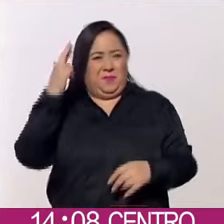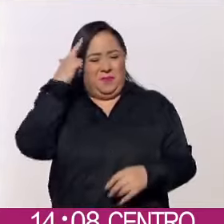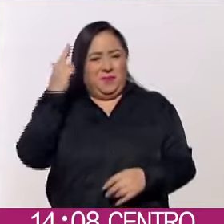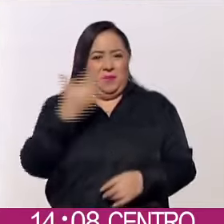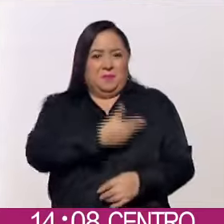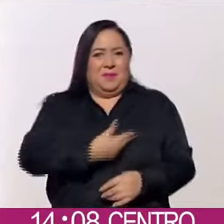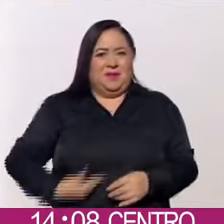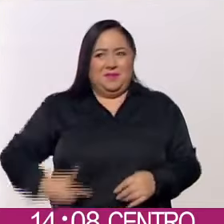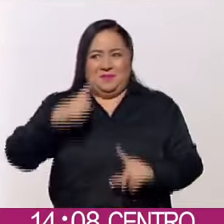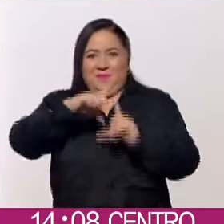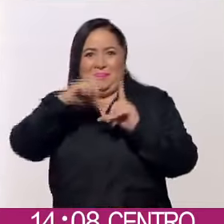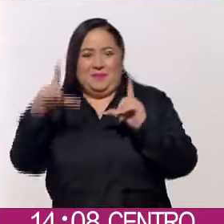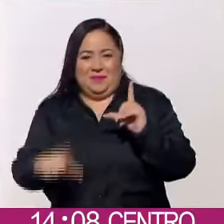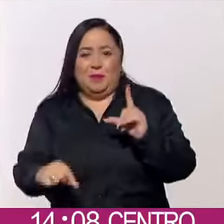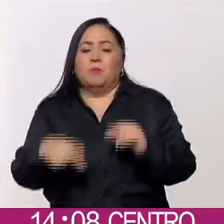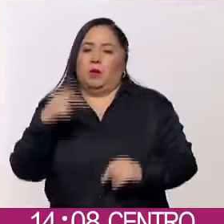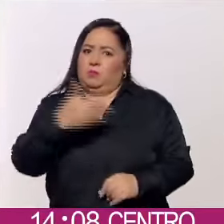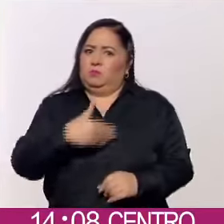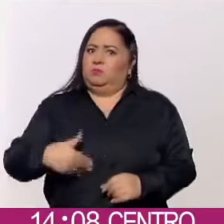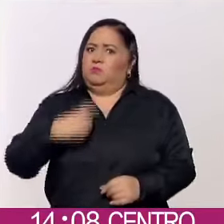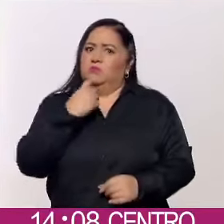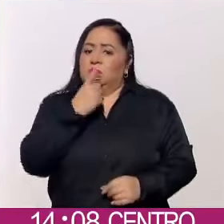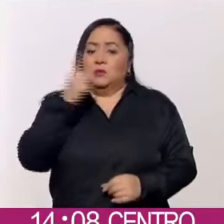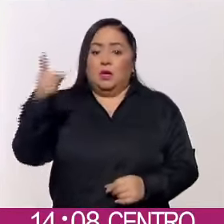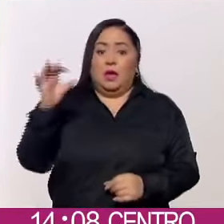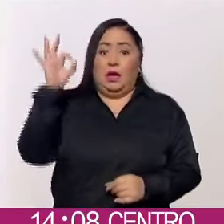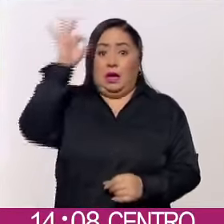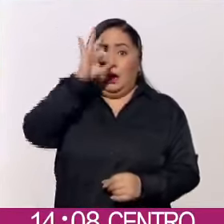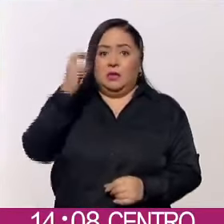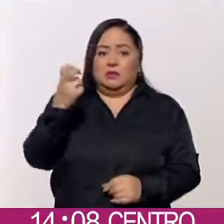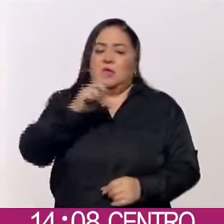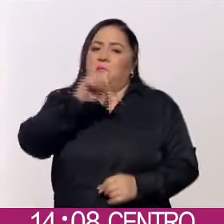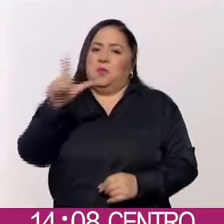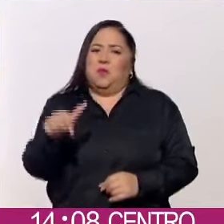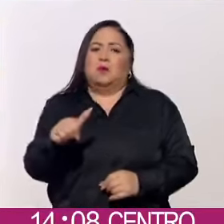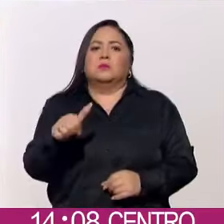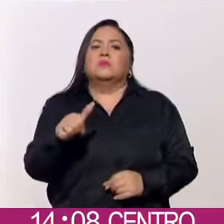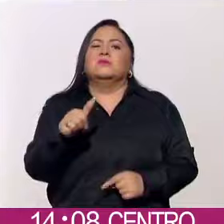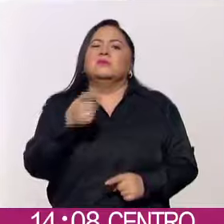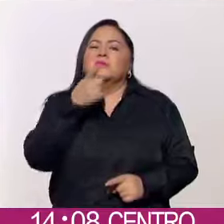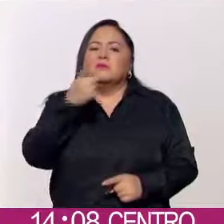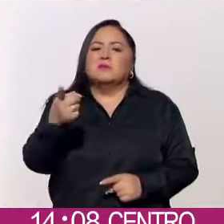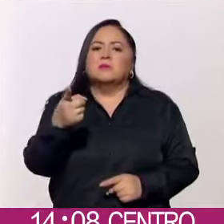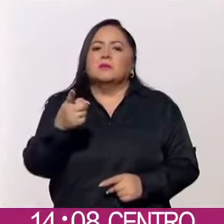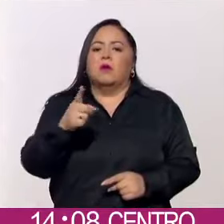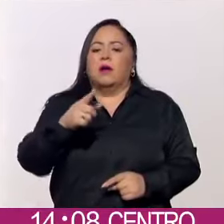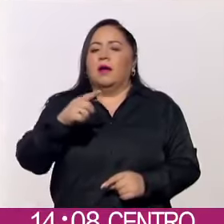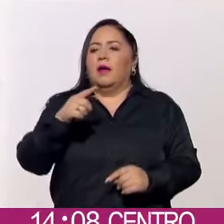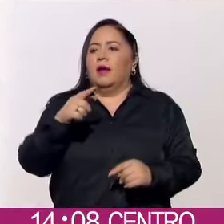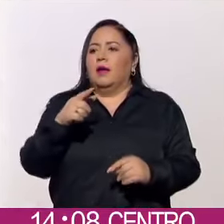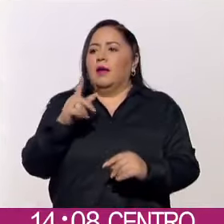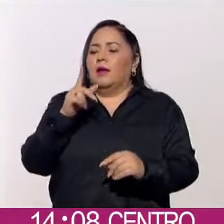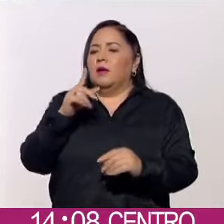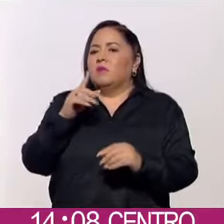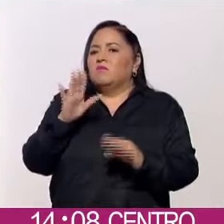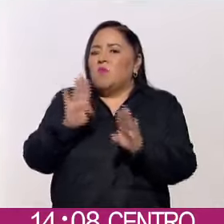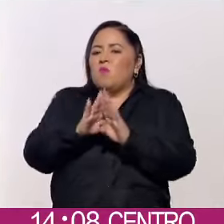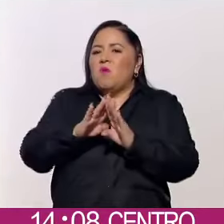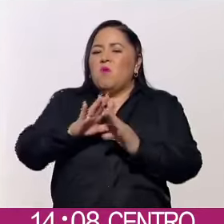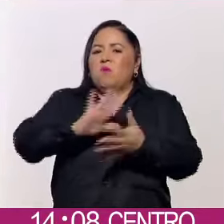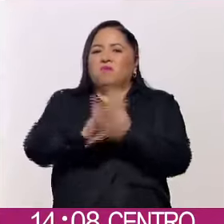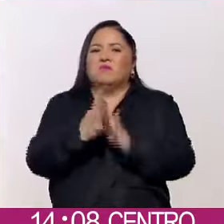presidencia de la República, señala, Calderón pasó a la historia por declarar la fallida guerra contra el narcotráfico.